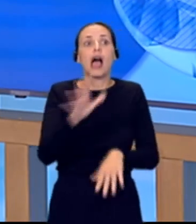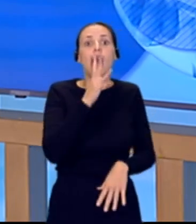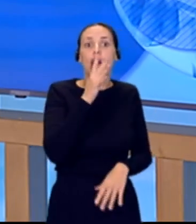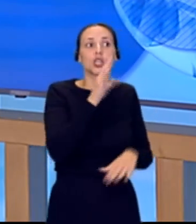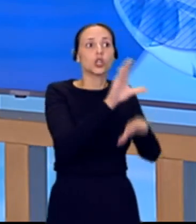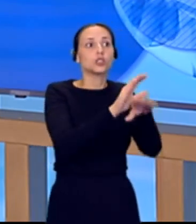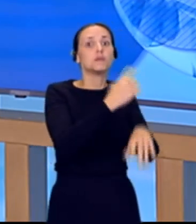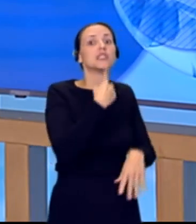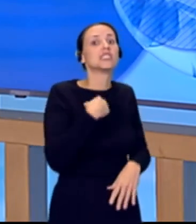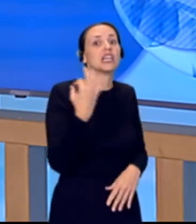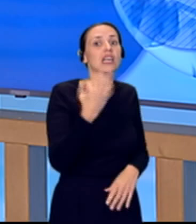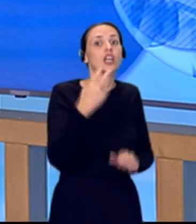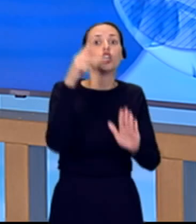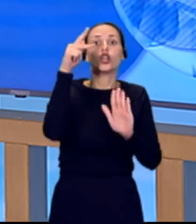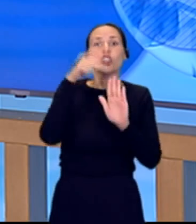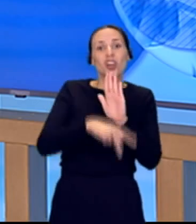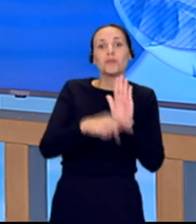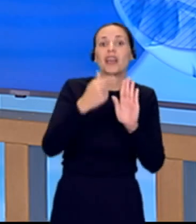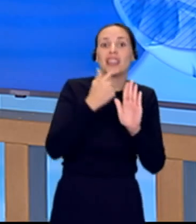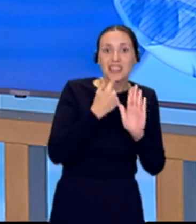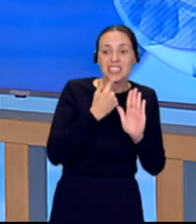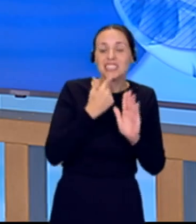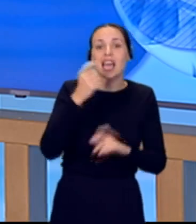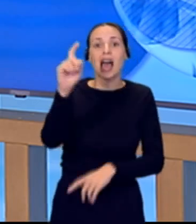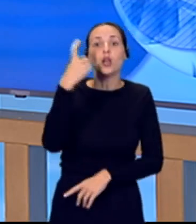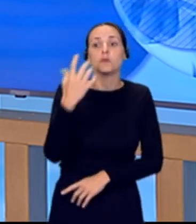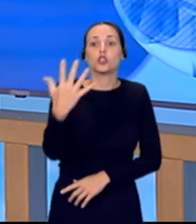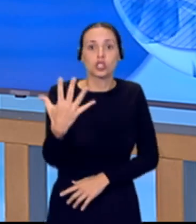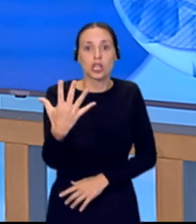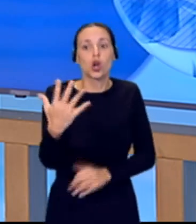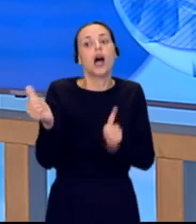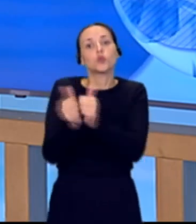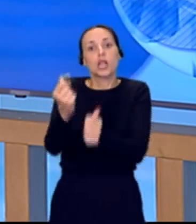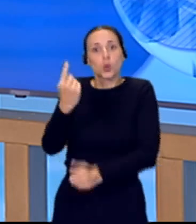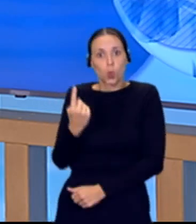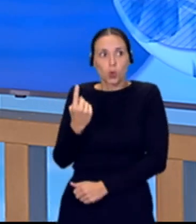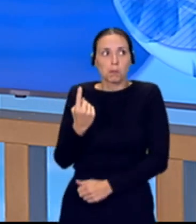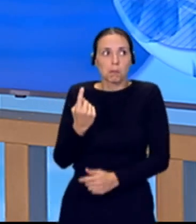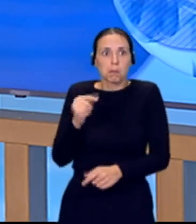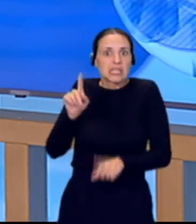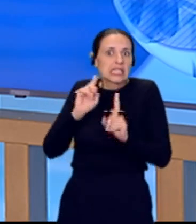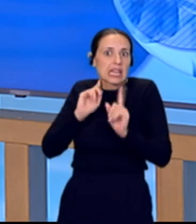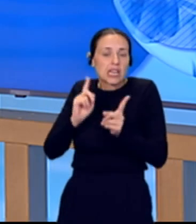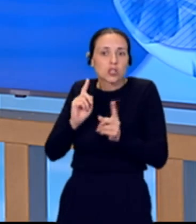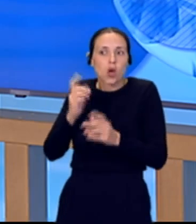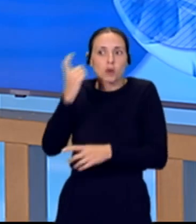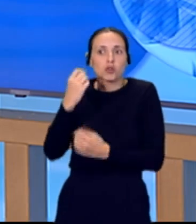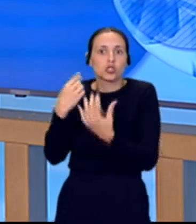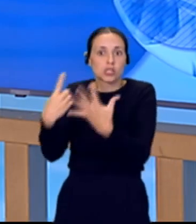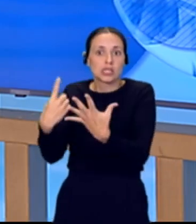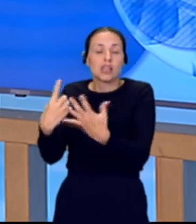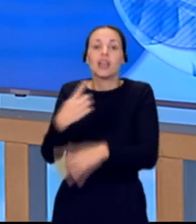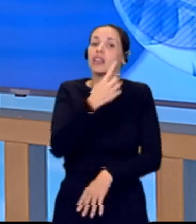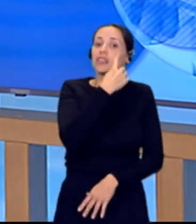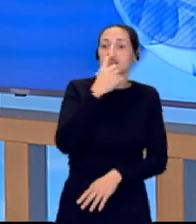según la norma es un auxiliar por cada cinco alumnos. Aquí en este caso son seis. La inspección ha determinado